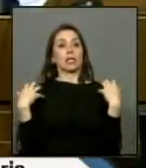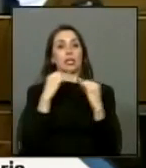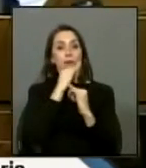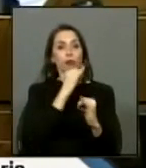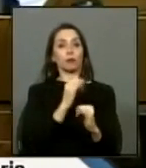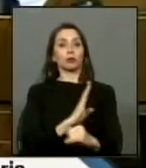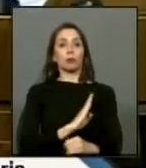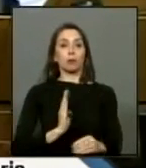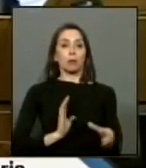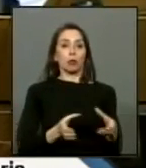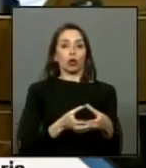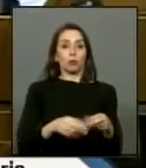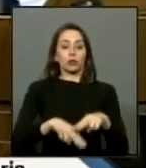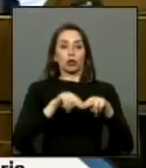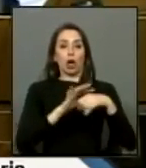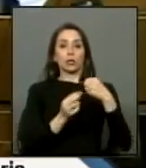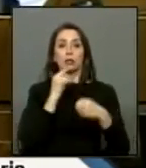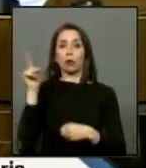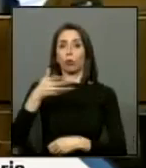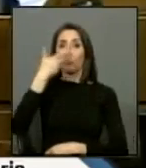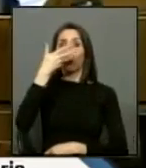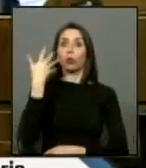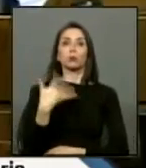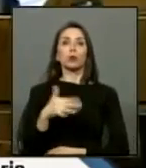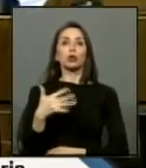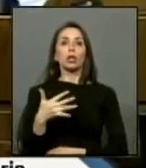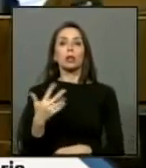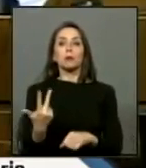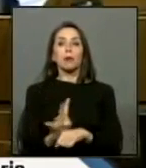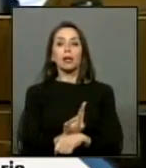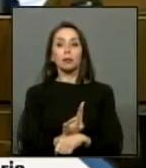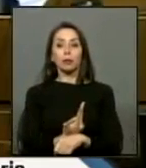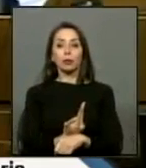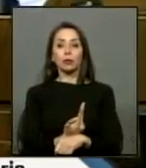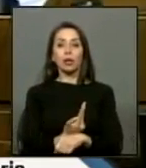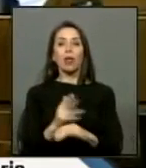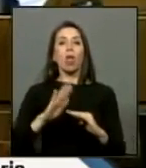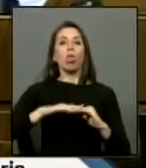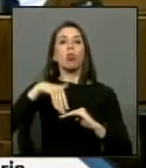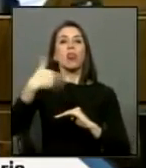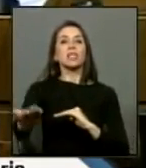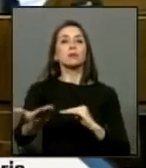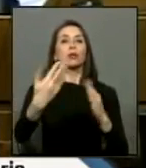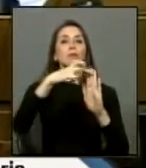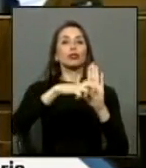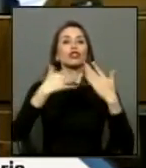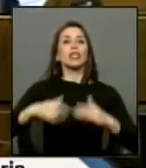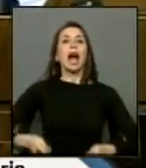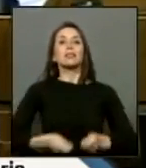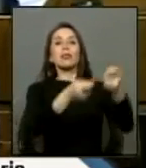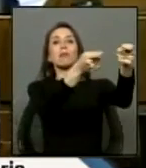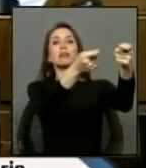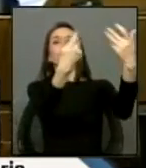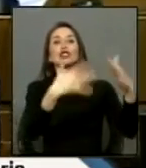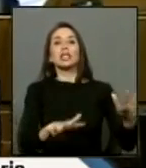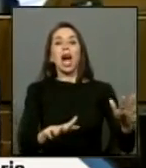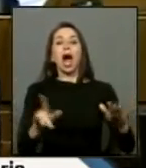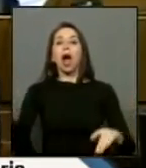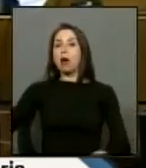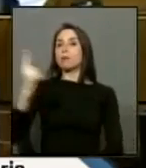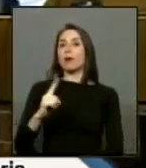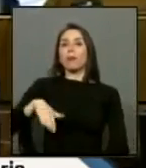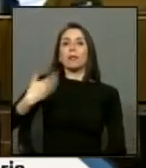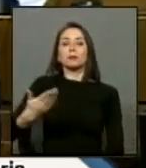los miembros de la Comisión de Hacienda fue relevante presidente y que desgraciadamente la hicimos expost de despachado el proyecto pero que tiene información